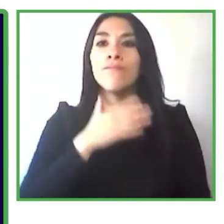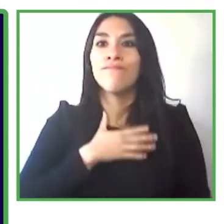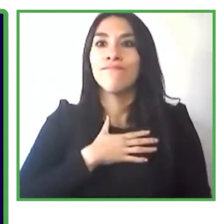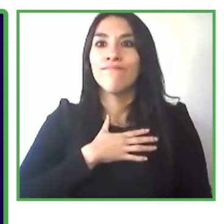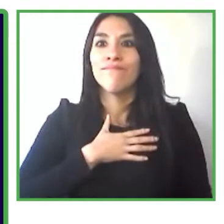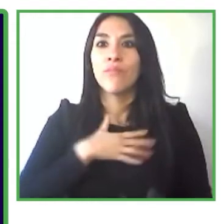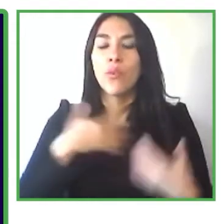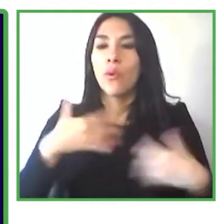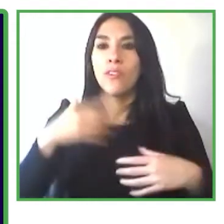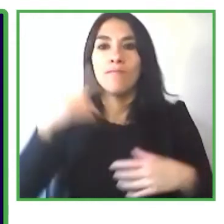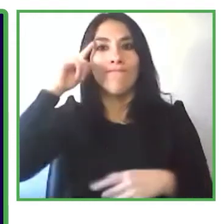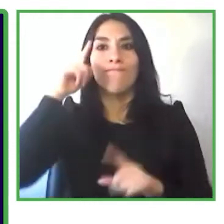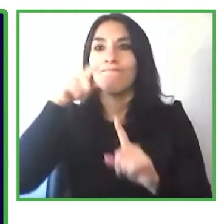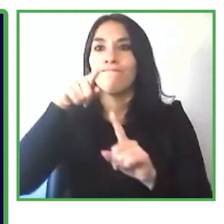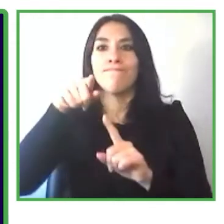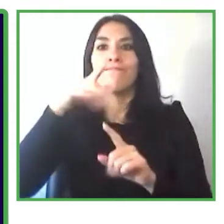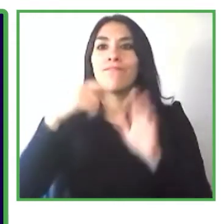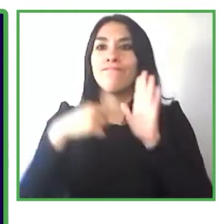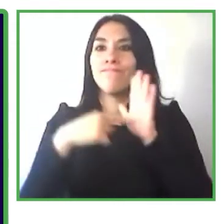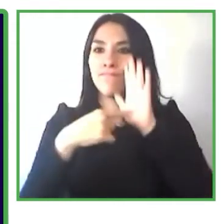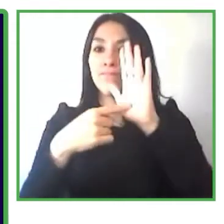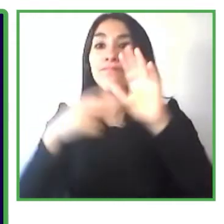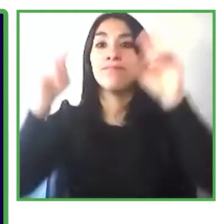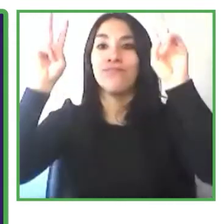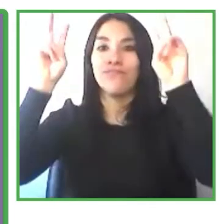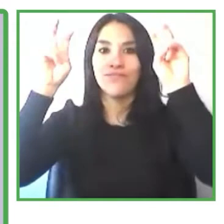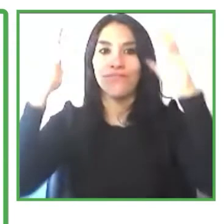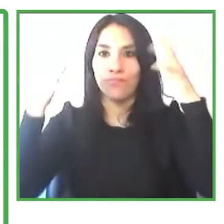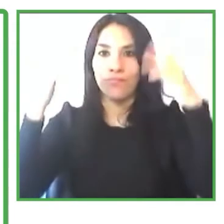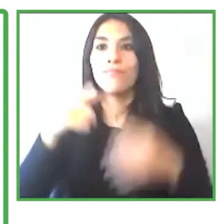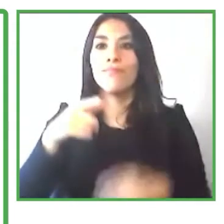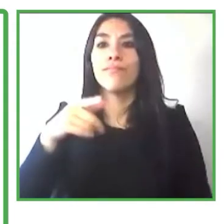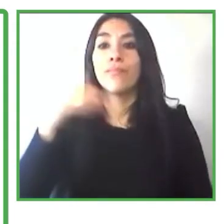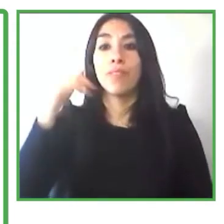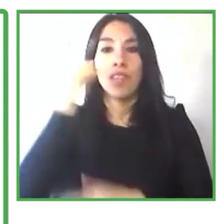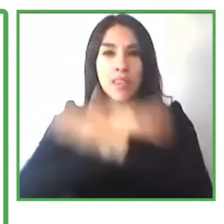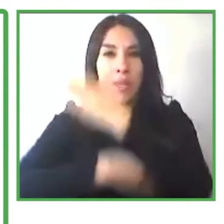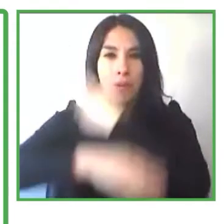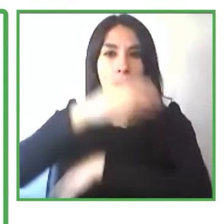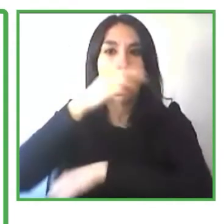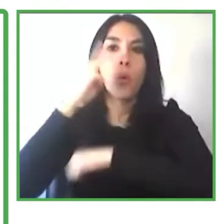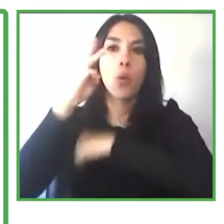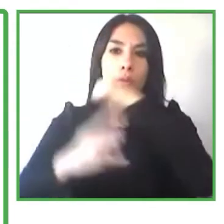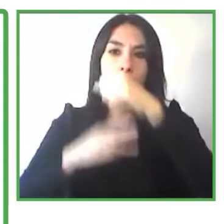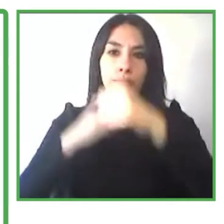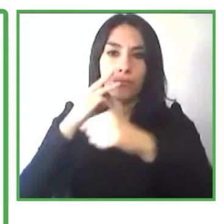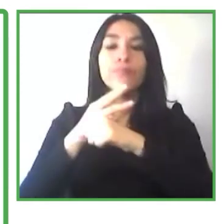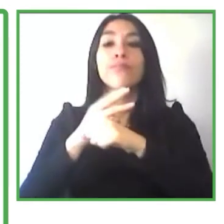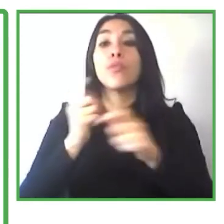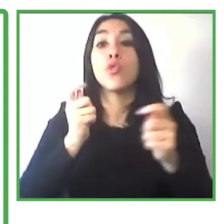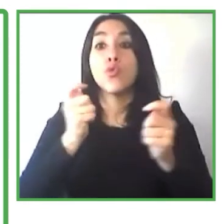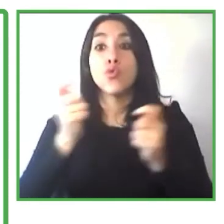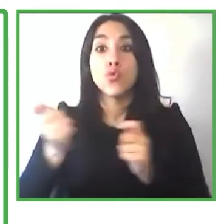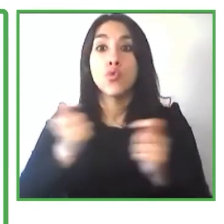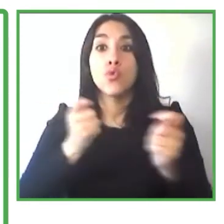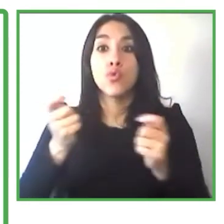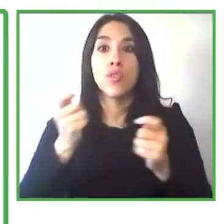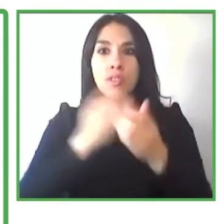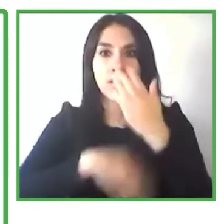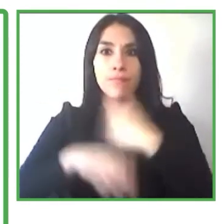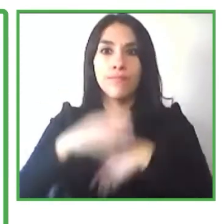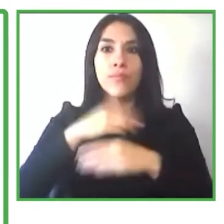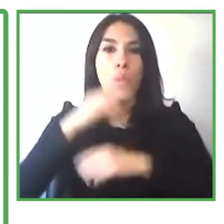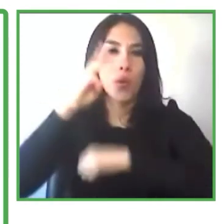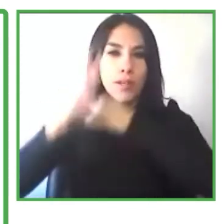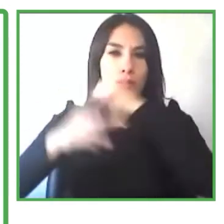Red de Discapacidad Global Red de Negocios y Discapacidad Global que manejamos desde la OIT la propuesta de